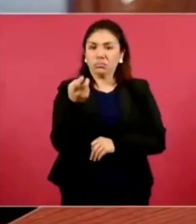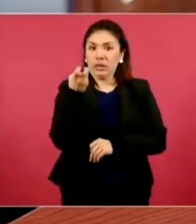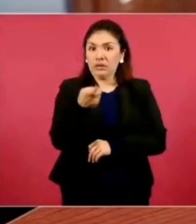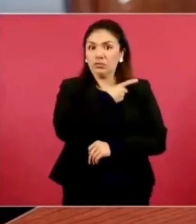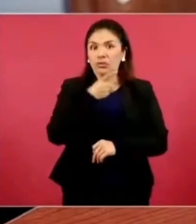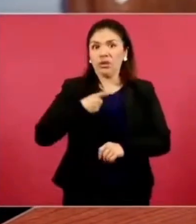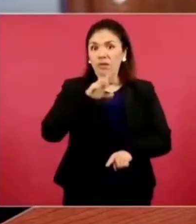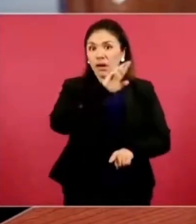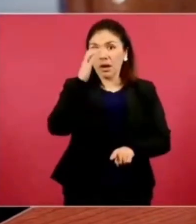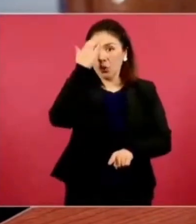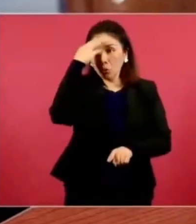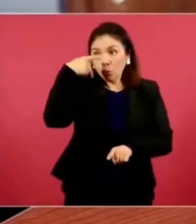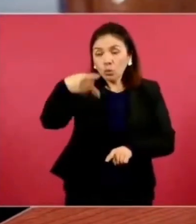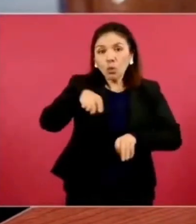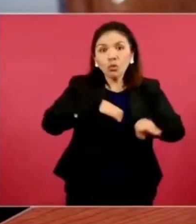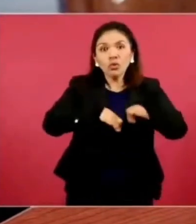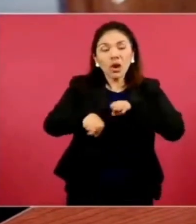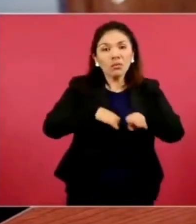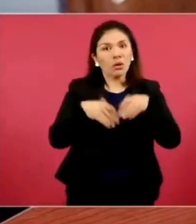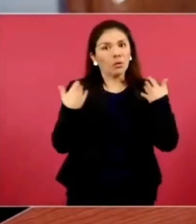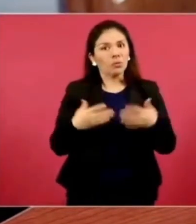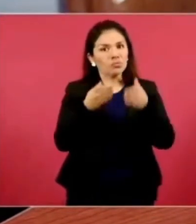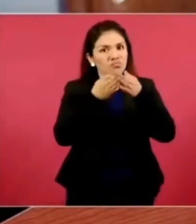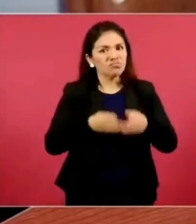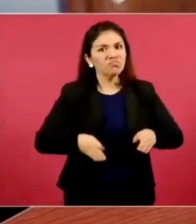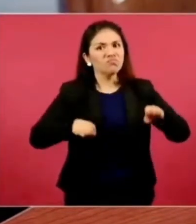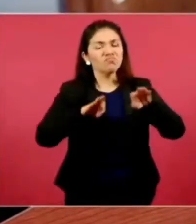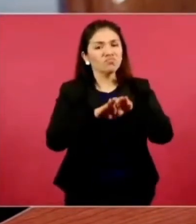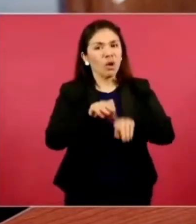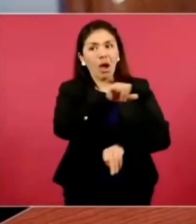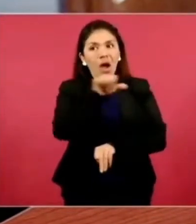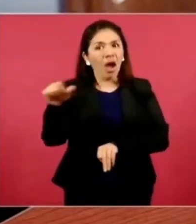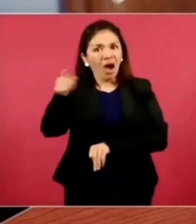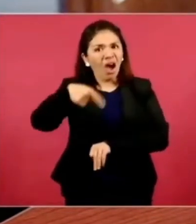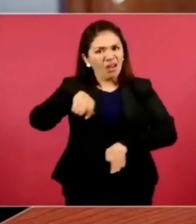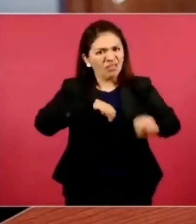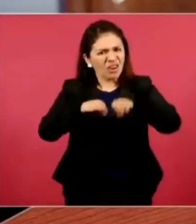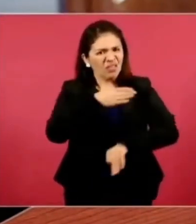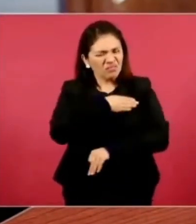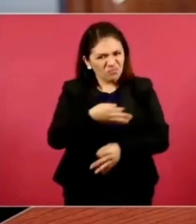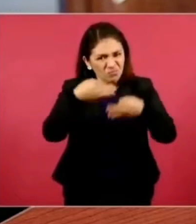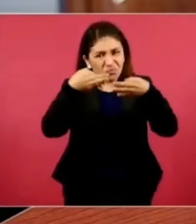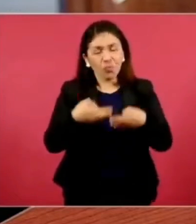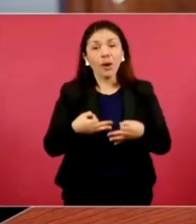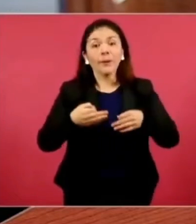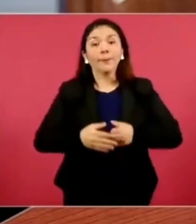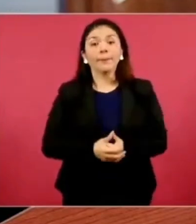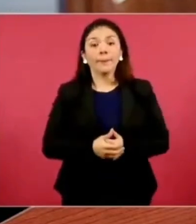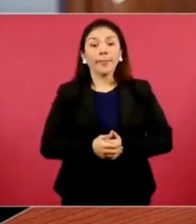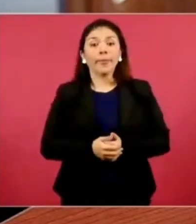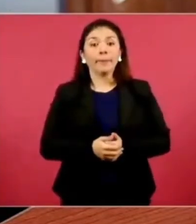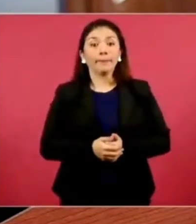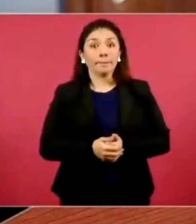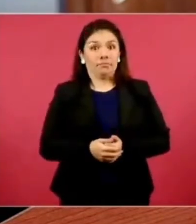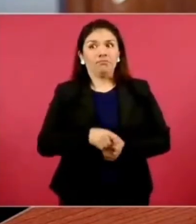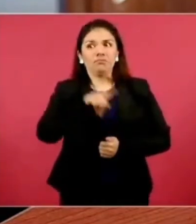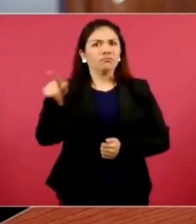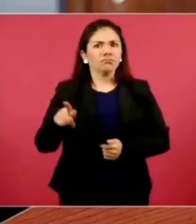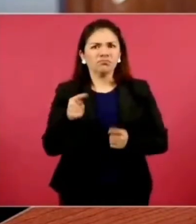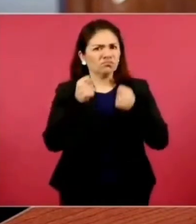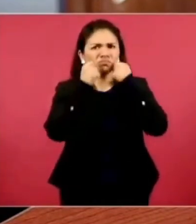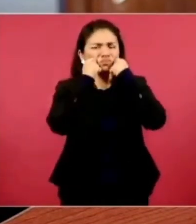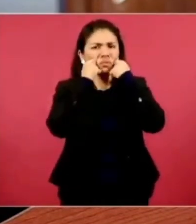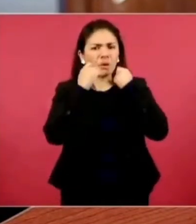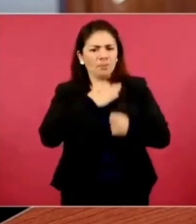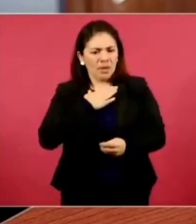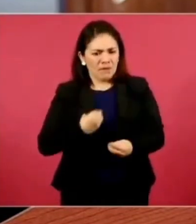la labor de los buenos servidores públicos que arriesgan su